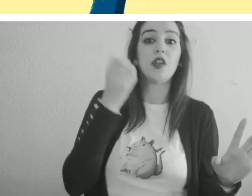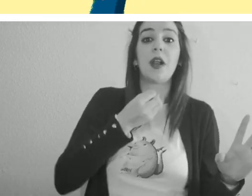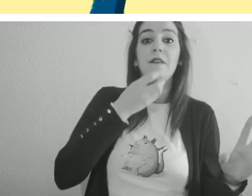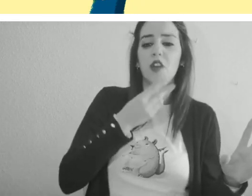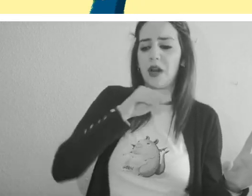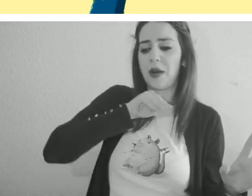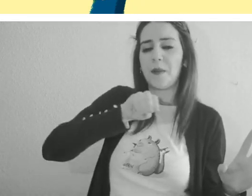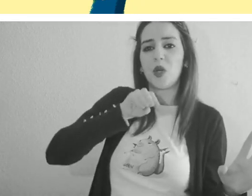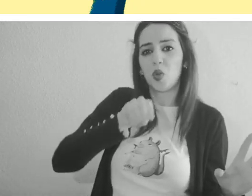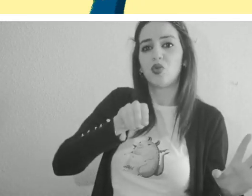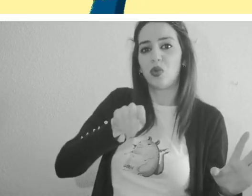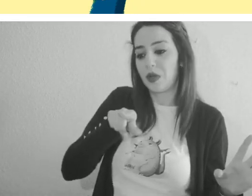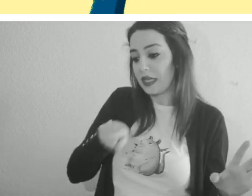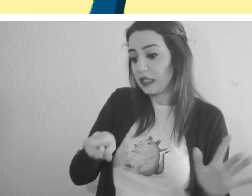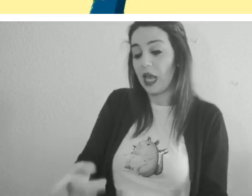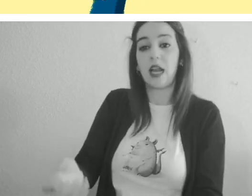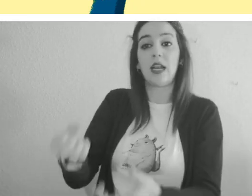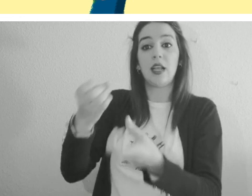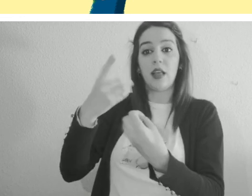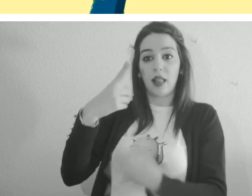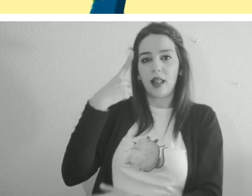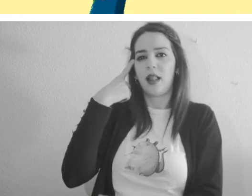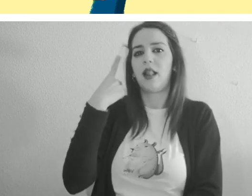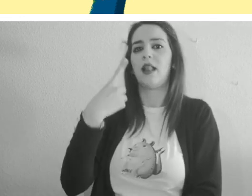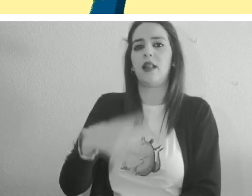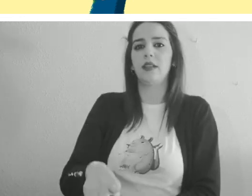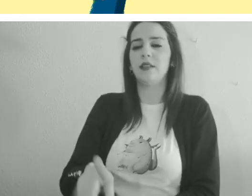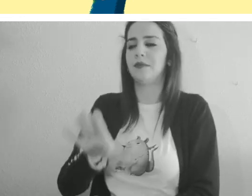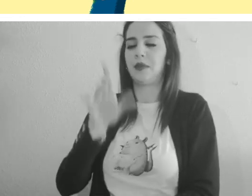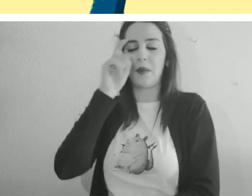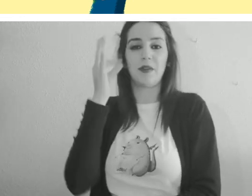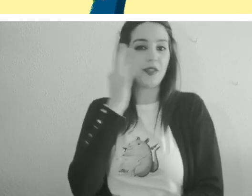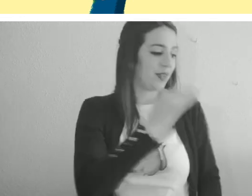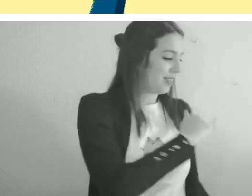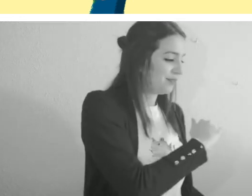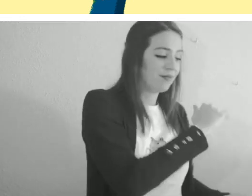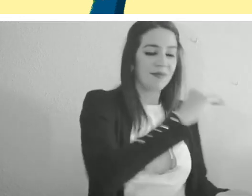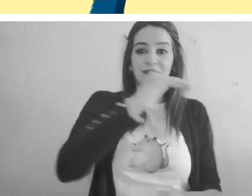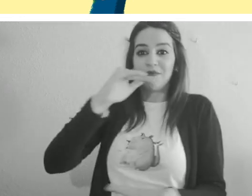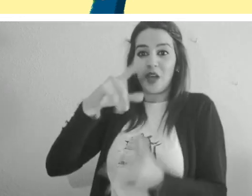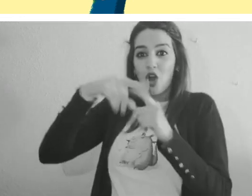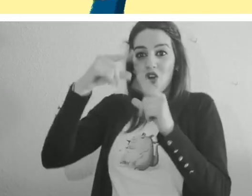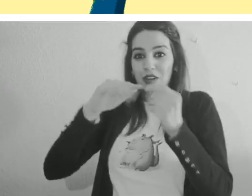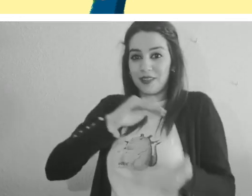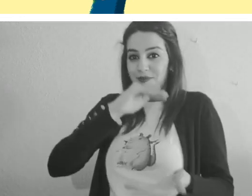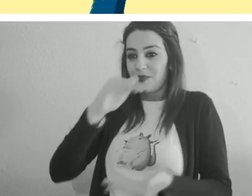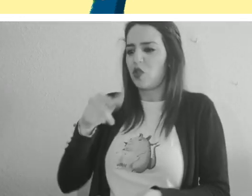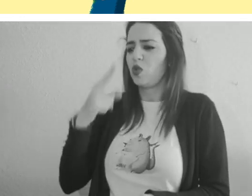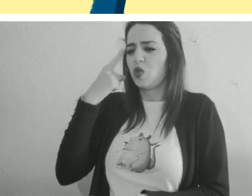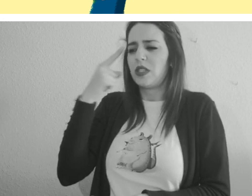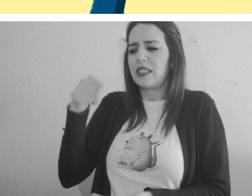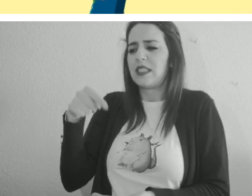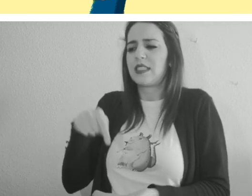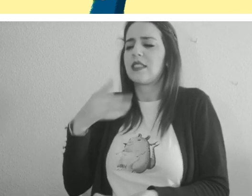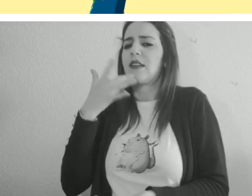y al saber qué pasaba, se giró y le mostró a Borín. ¿Sabes quién es? le preguntó la señorita Flora.